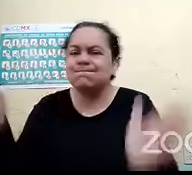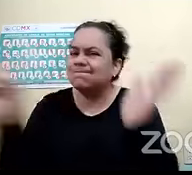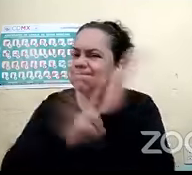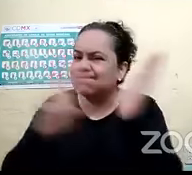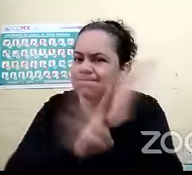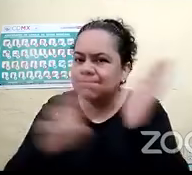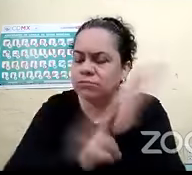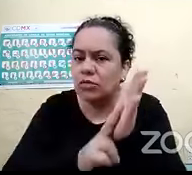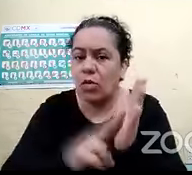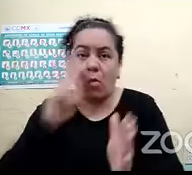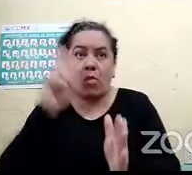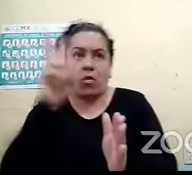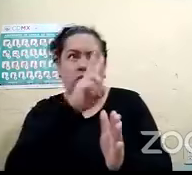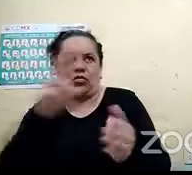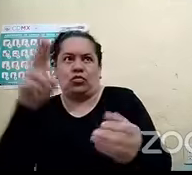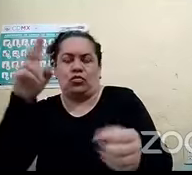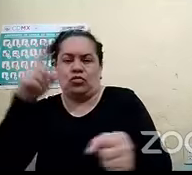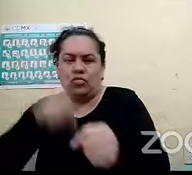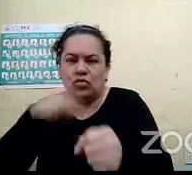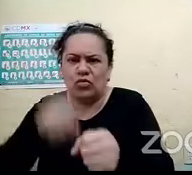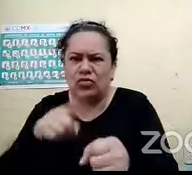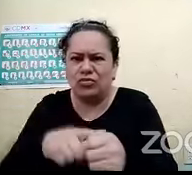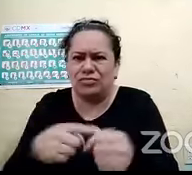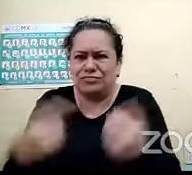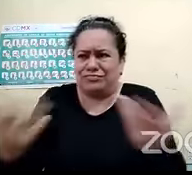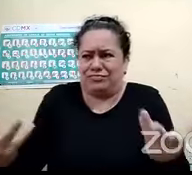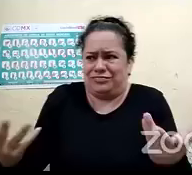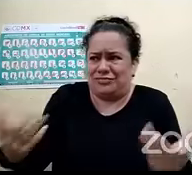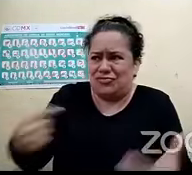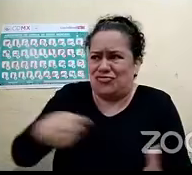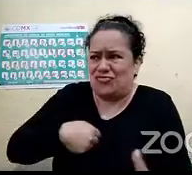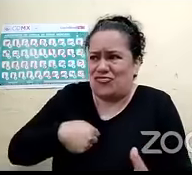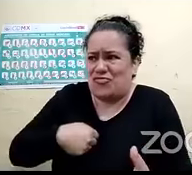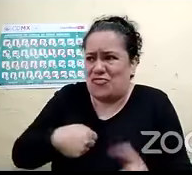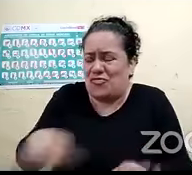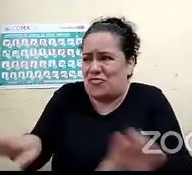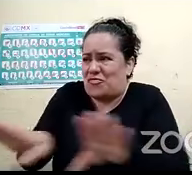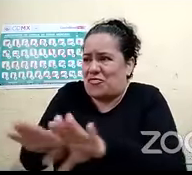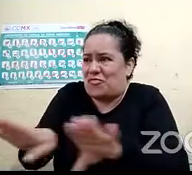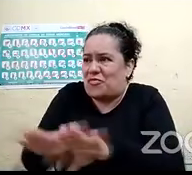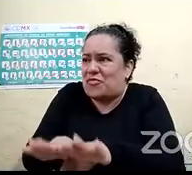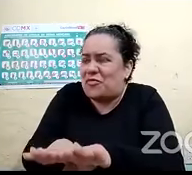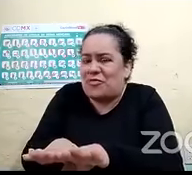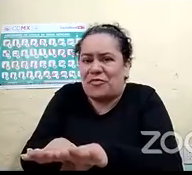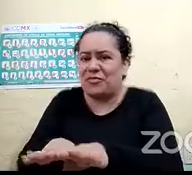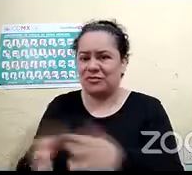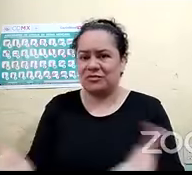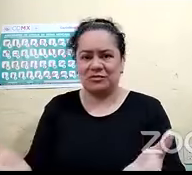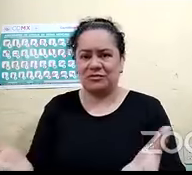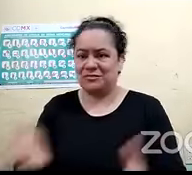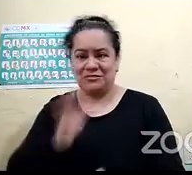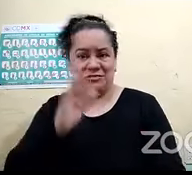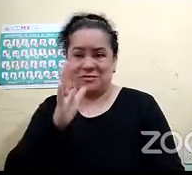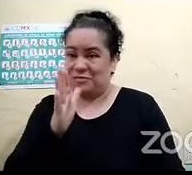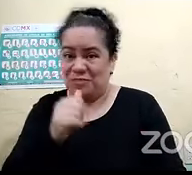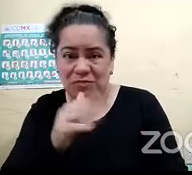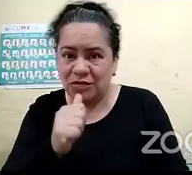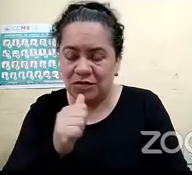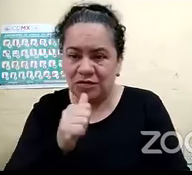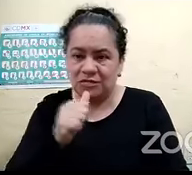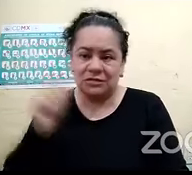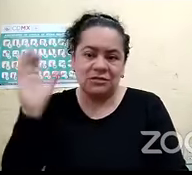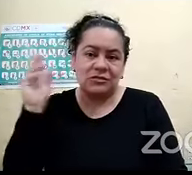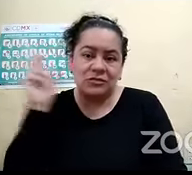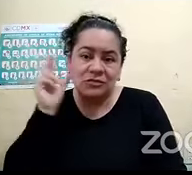y yo decía pero ¿cómo voy a saber que está sonando esa alarma? Y no, o sea,